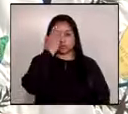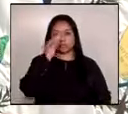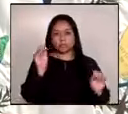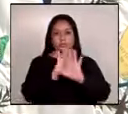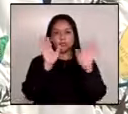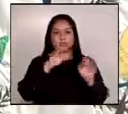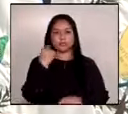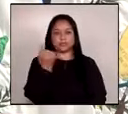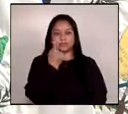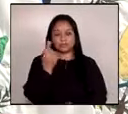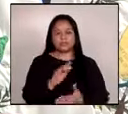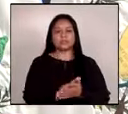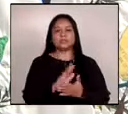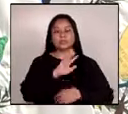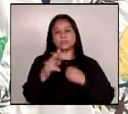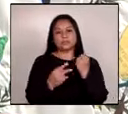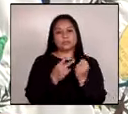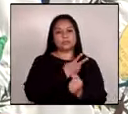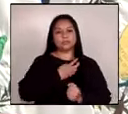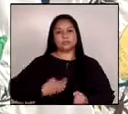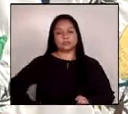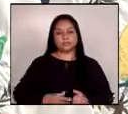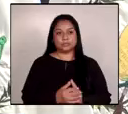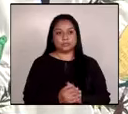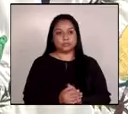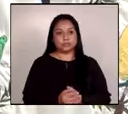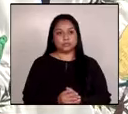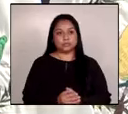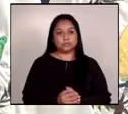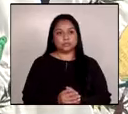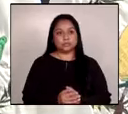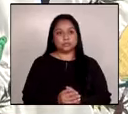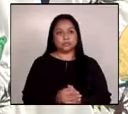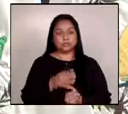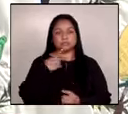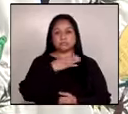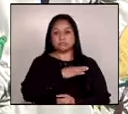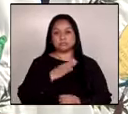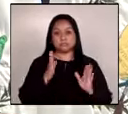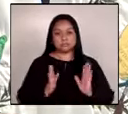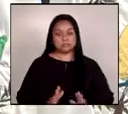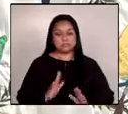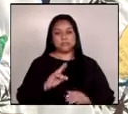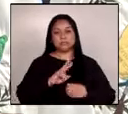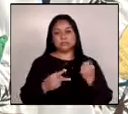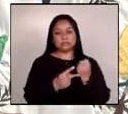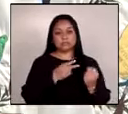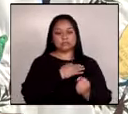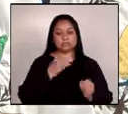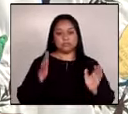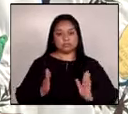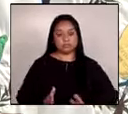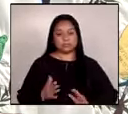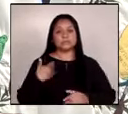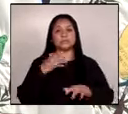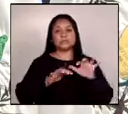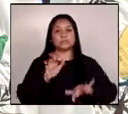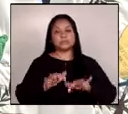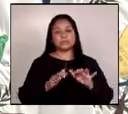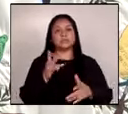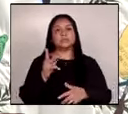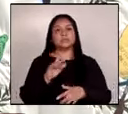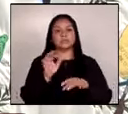señora vicepresidenta, señores ministros y ministras, señoras secretarias y secretarios,